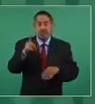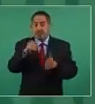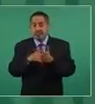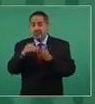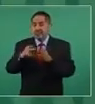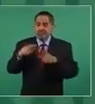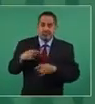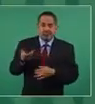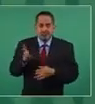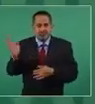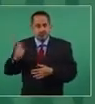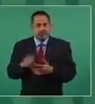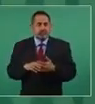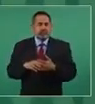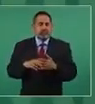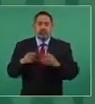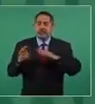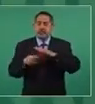de la economía informal.